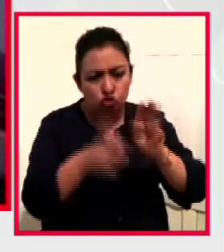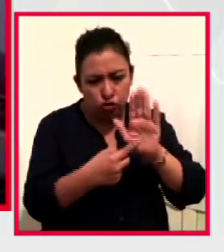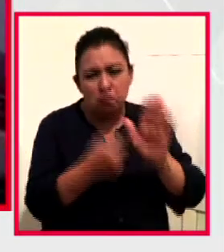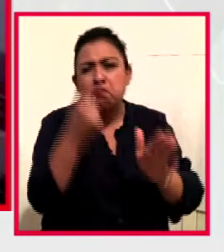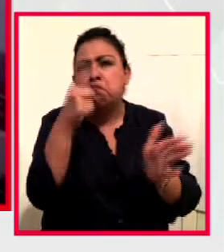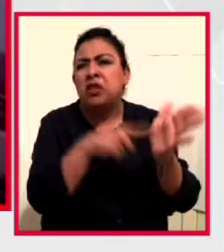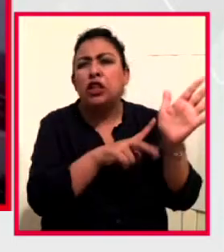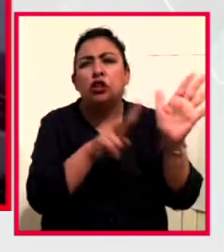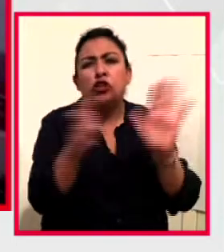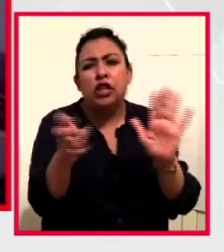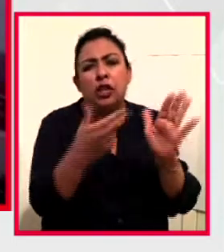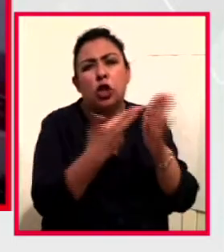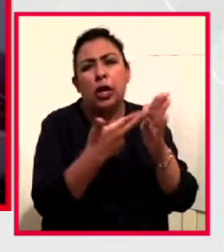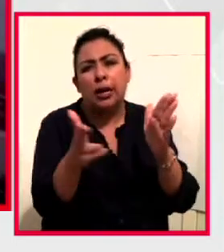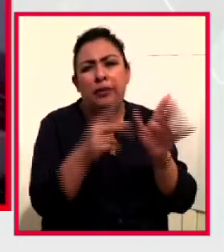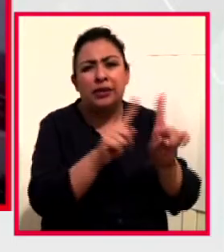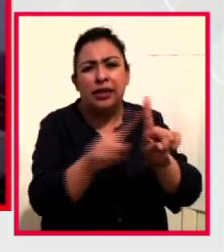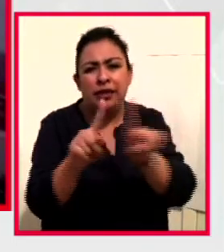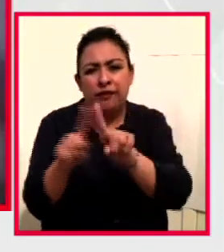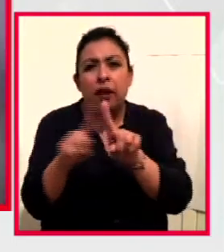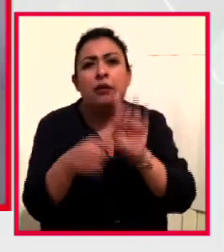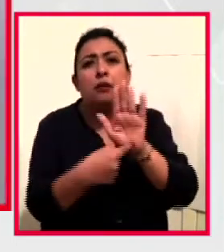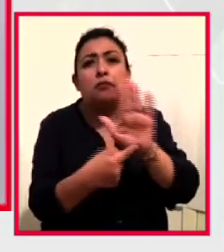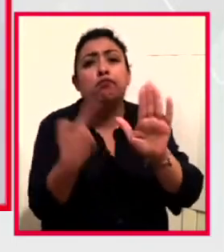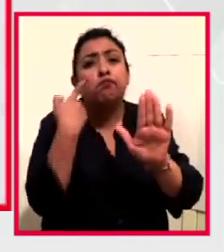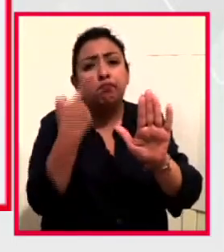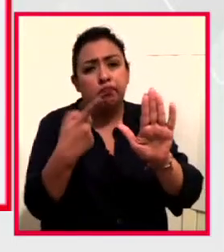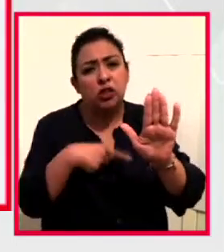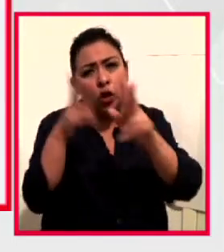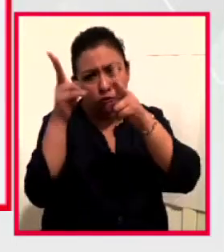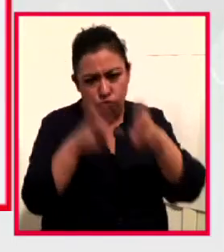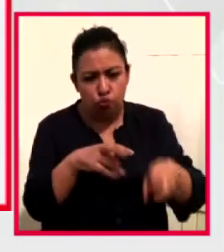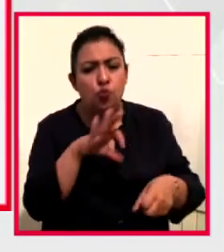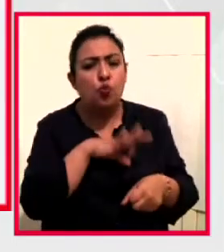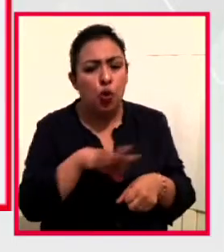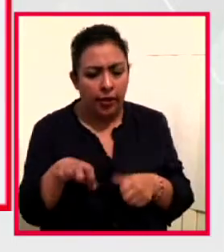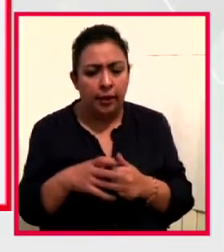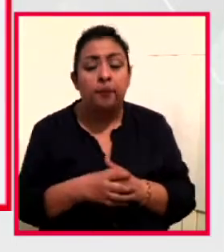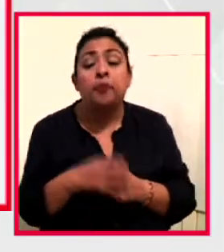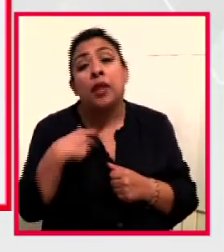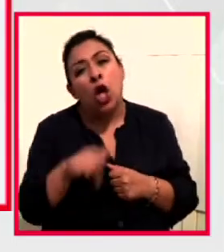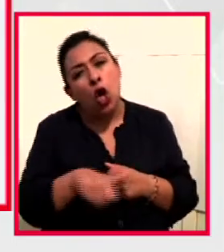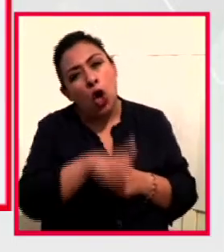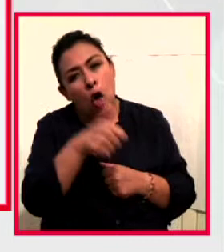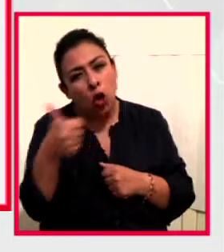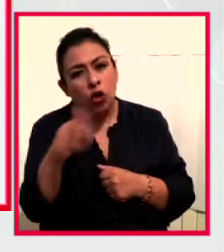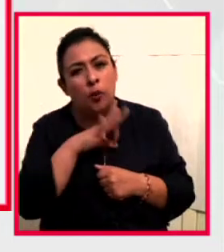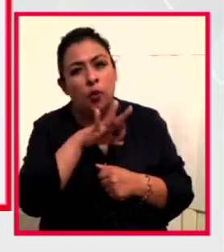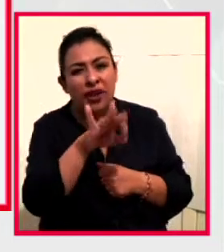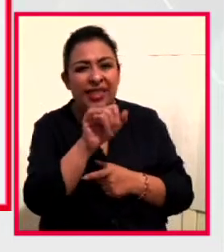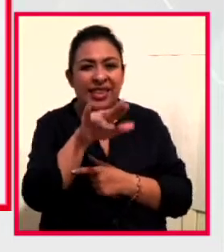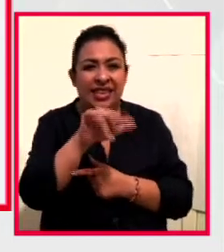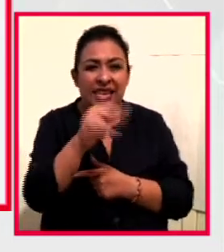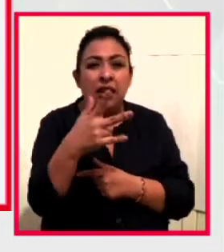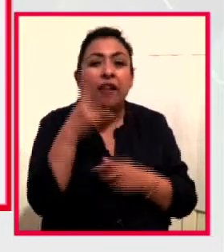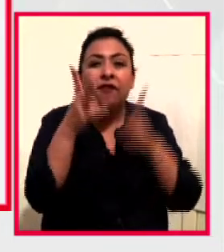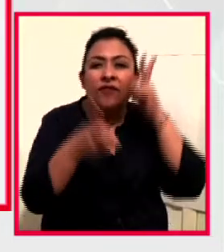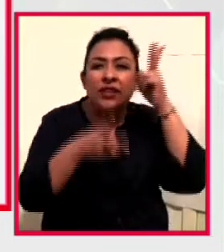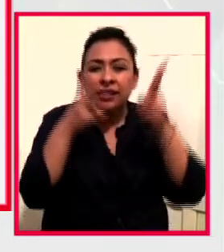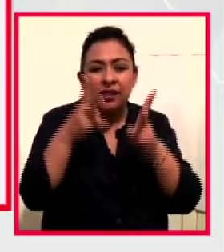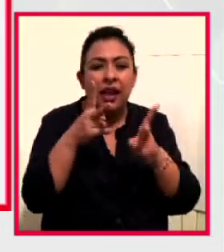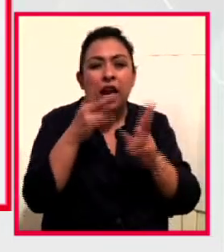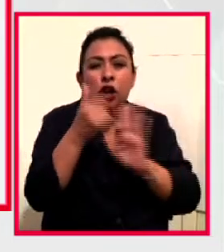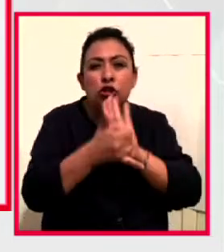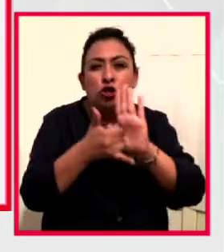ejemplares de revistas disponibles para el público y para descarga. Otra posibilidad que ofrece Lina es visitar su canal de YouTube,